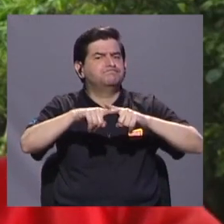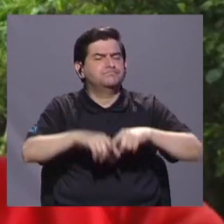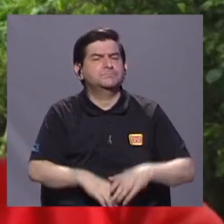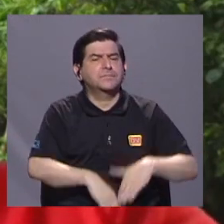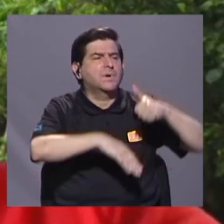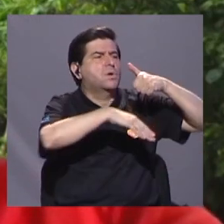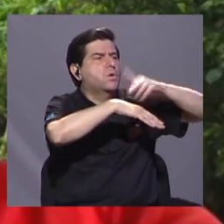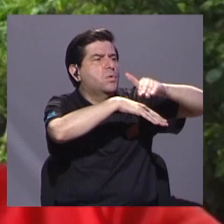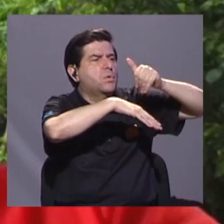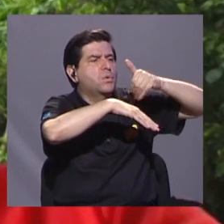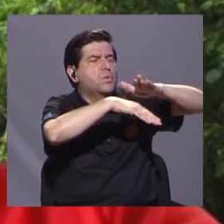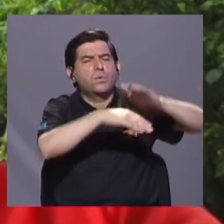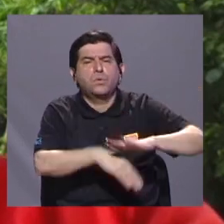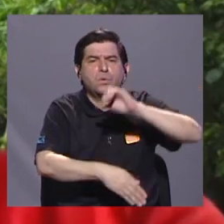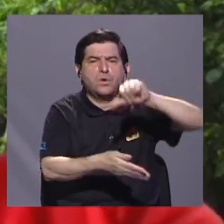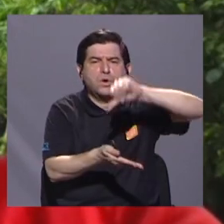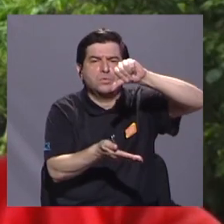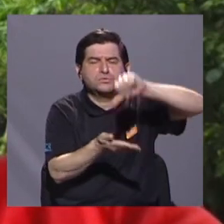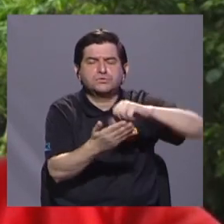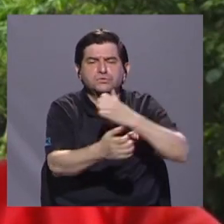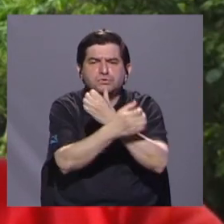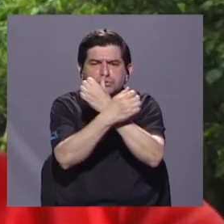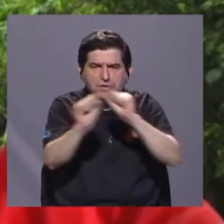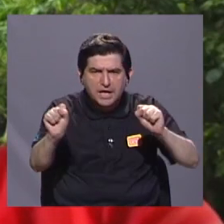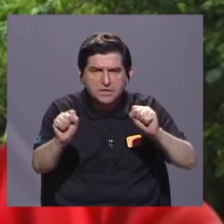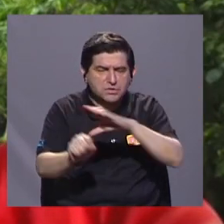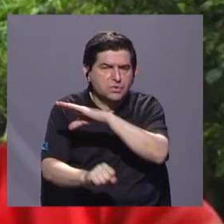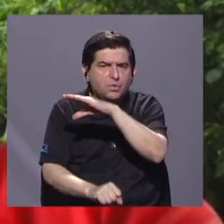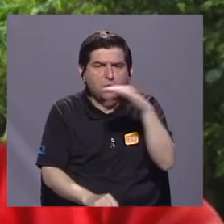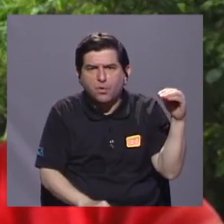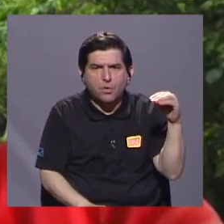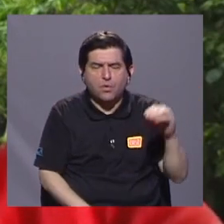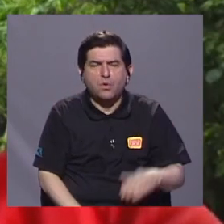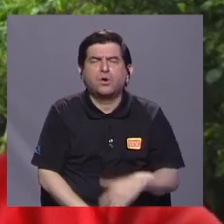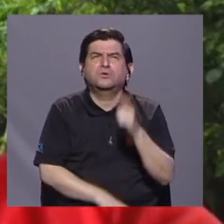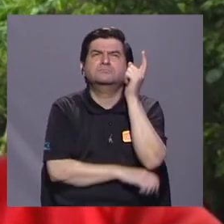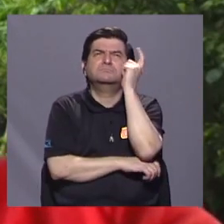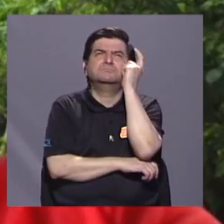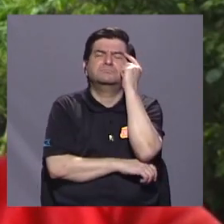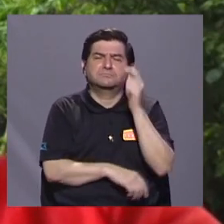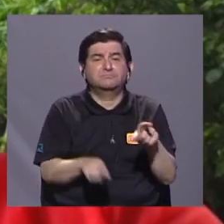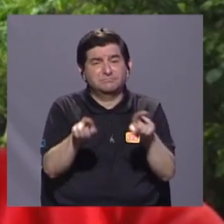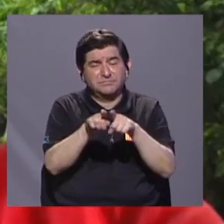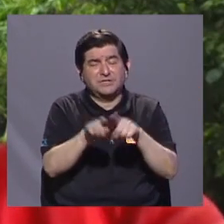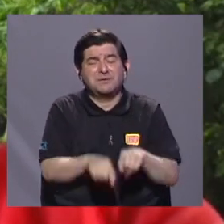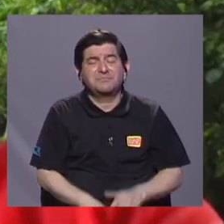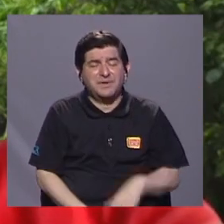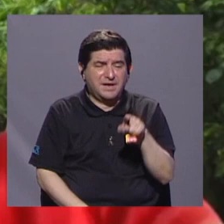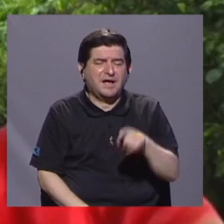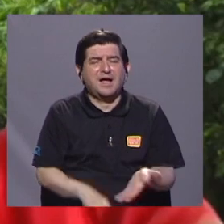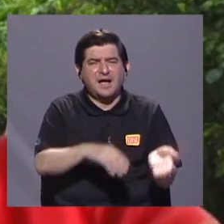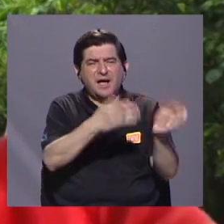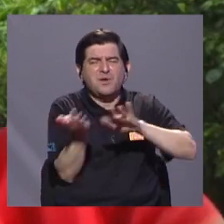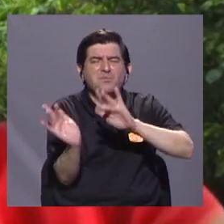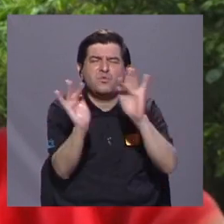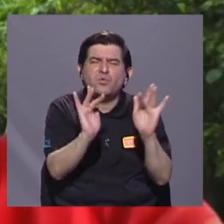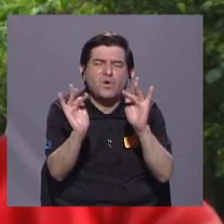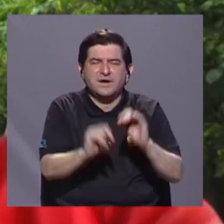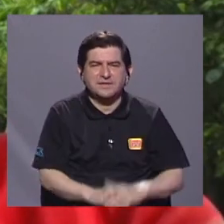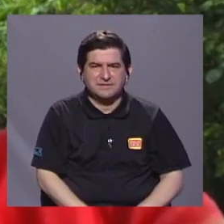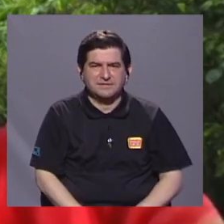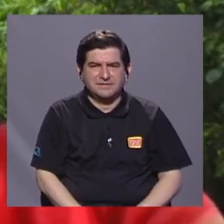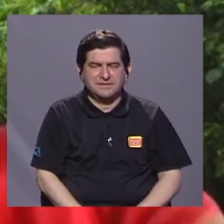un traslado a centro de rescate o inclusive se ha pensado en eutanasia en el momento. Cuando se hace